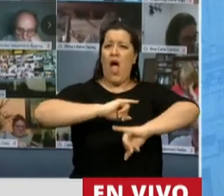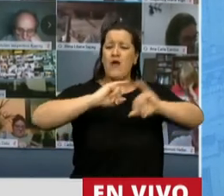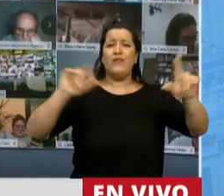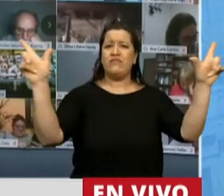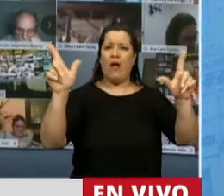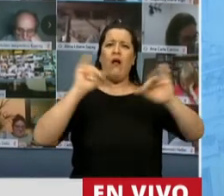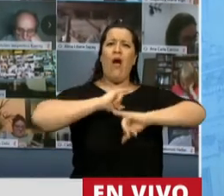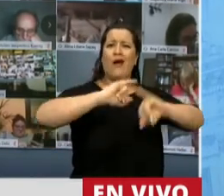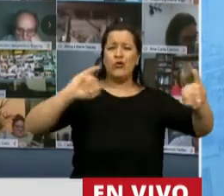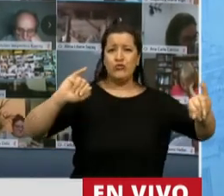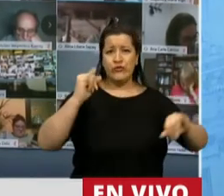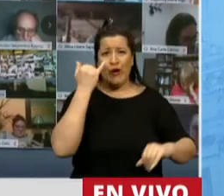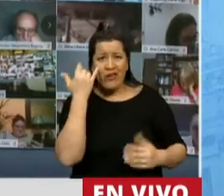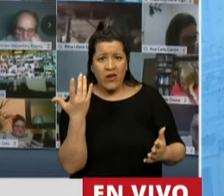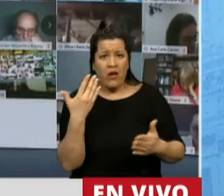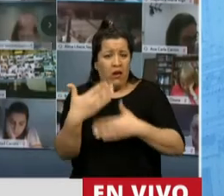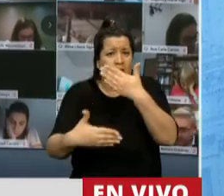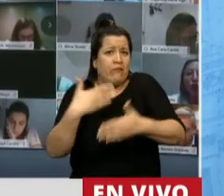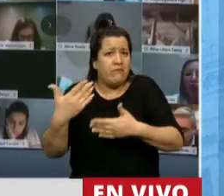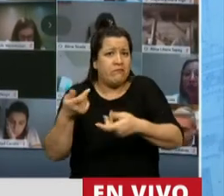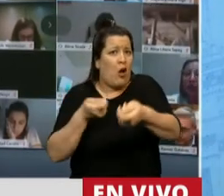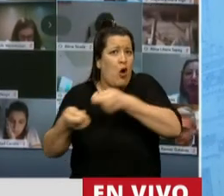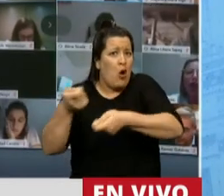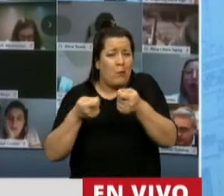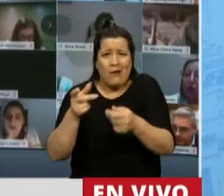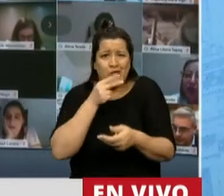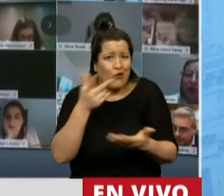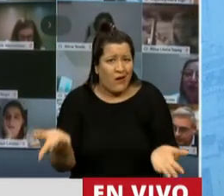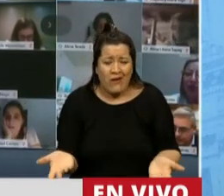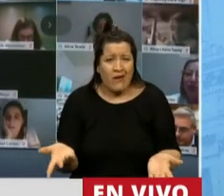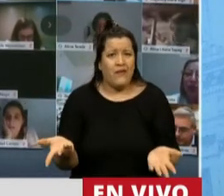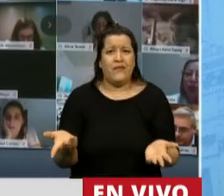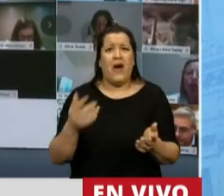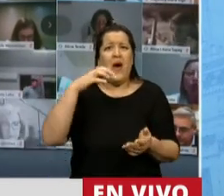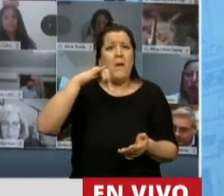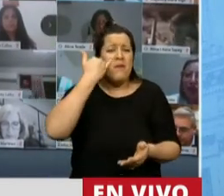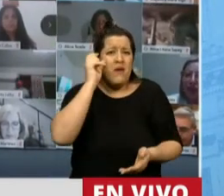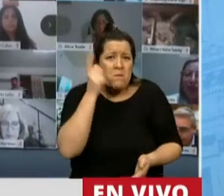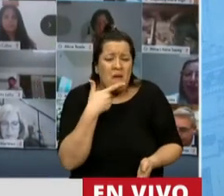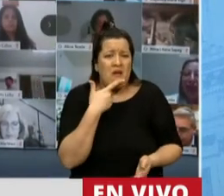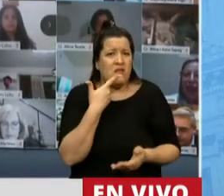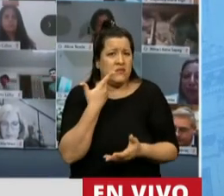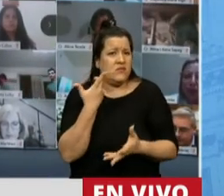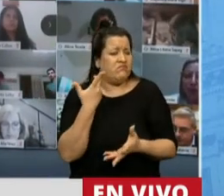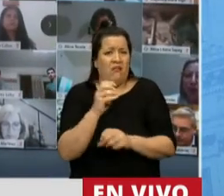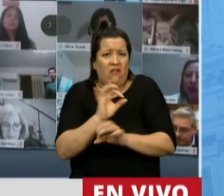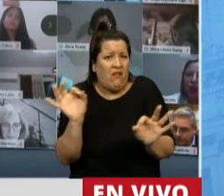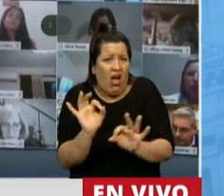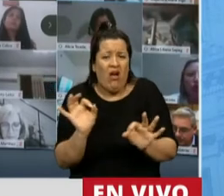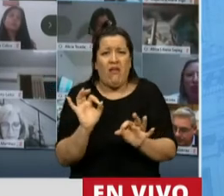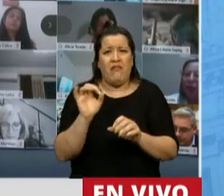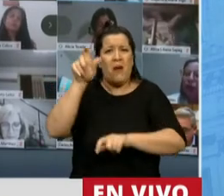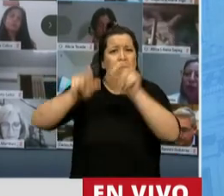televisión no llegan a los comerciantes, no llegan a las pymes, no llegan al personal de salud,